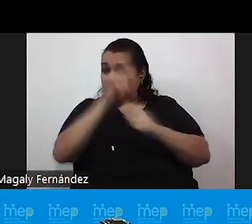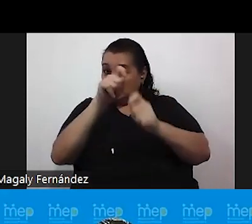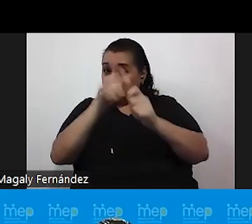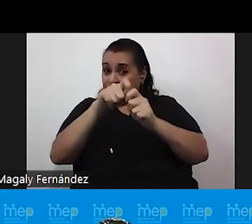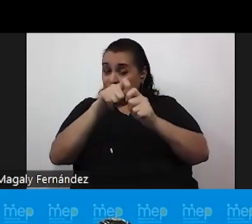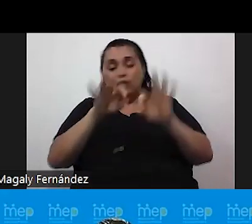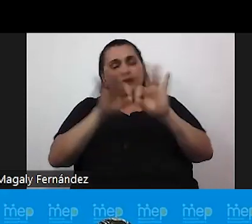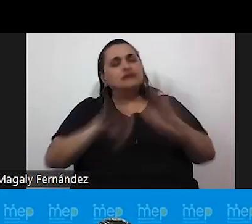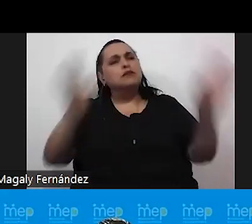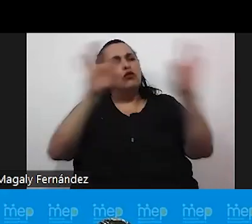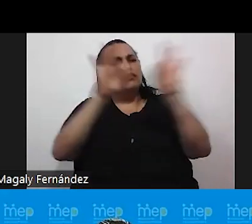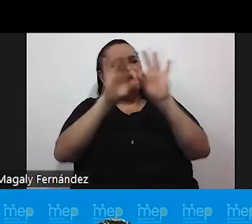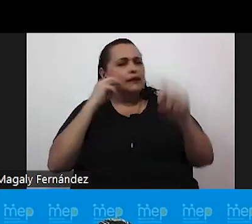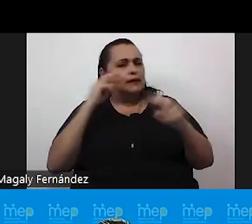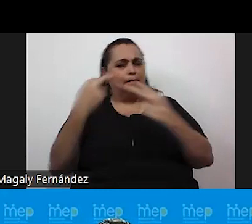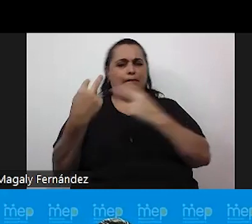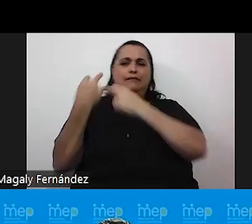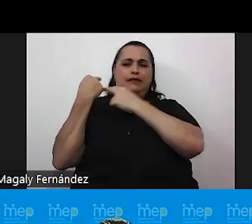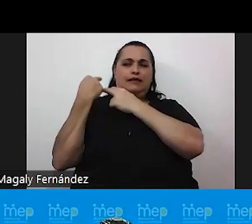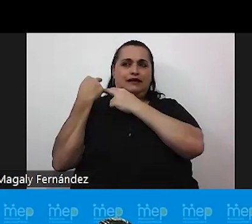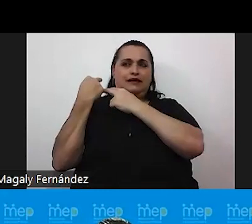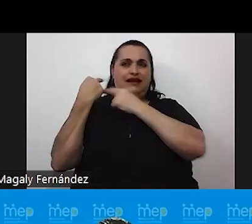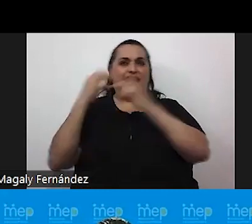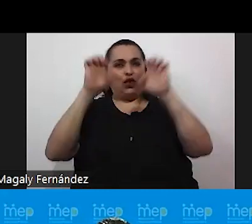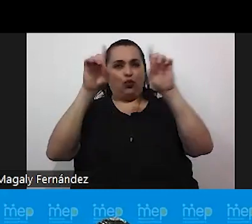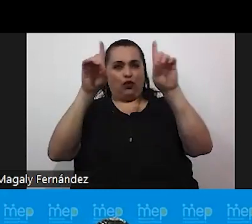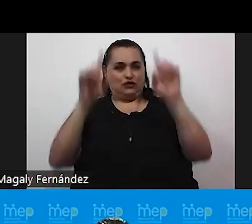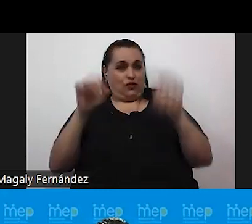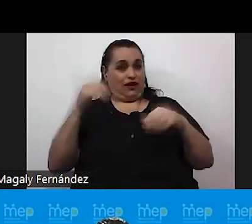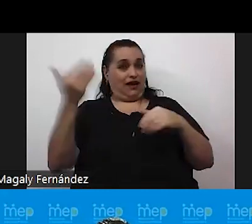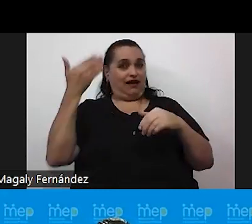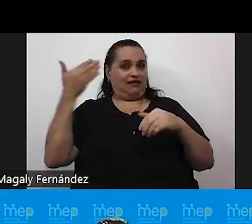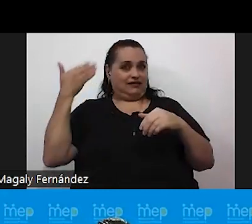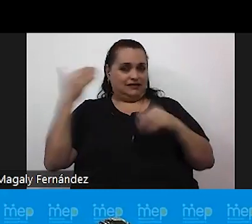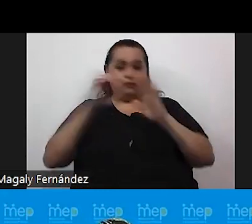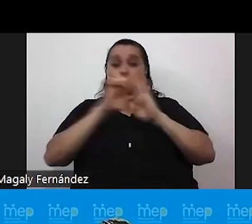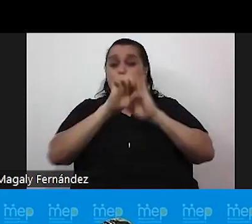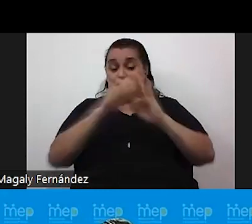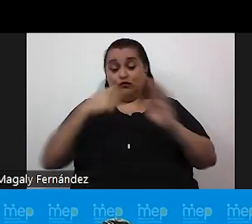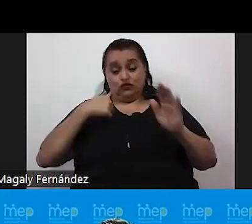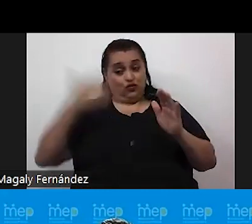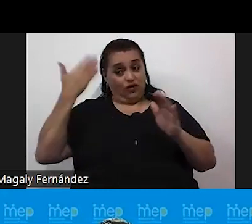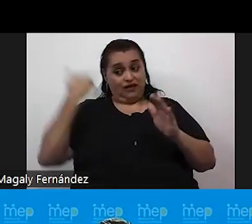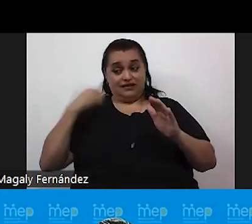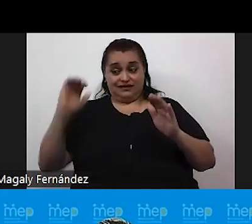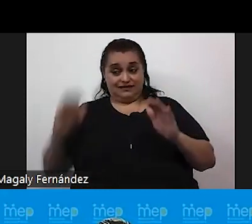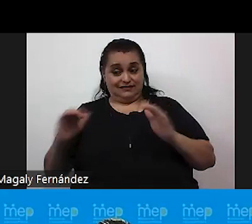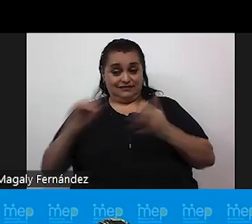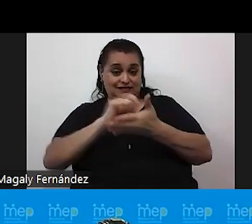remontarnos a nuestros antecedentes educativos. Por ejemplo, cuando yo fui estudiante escolar,